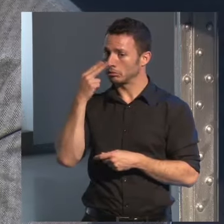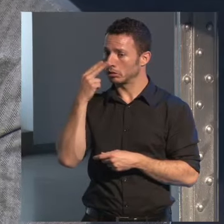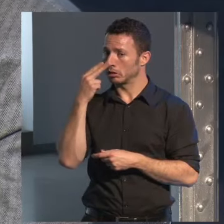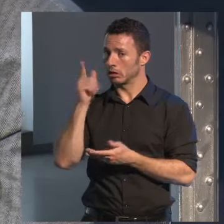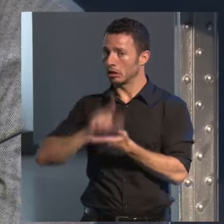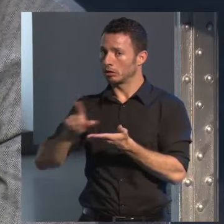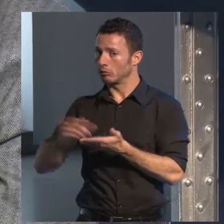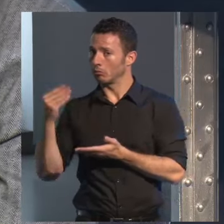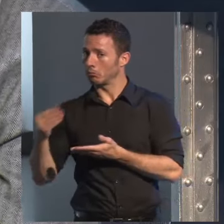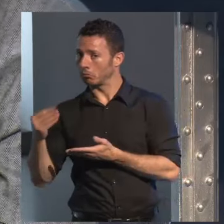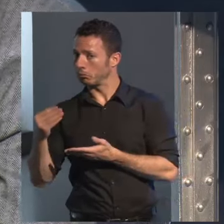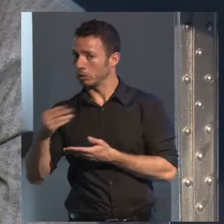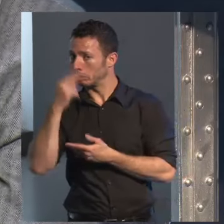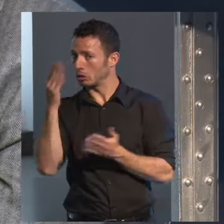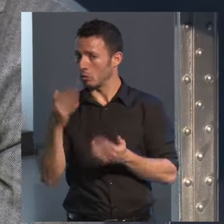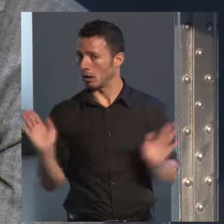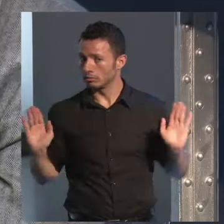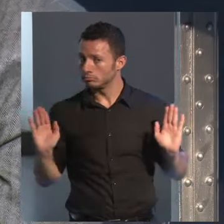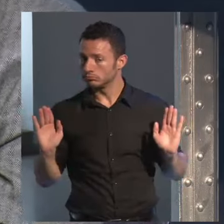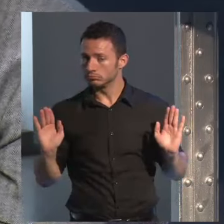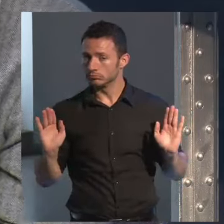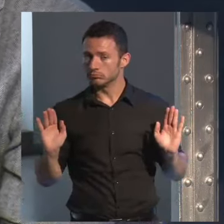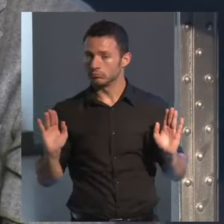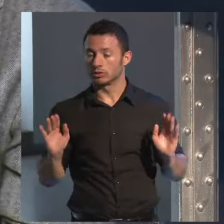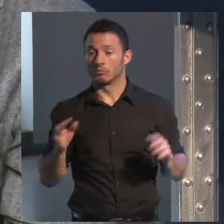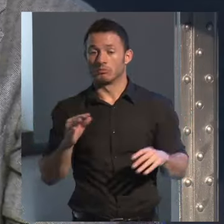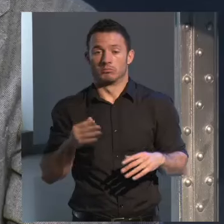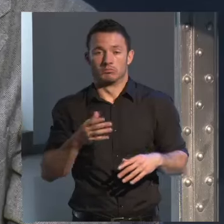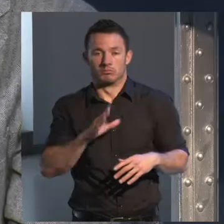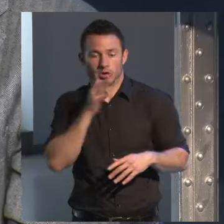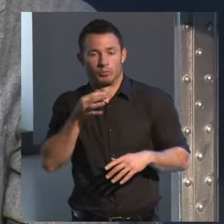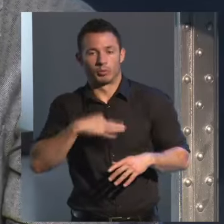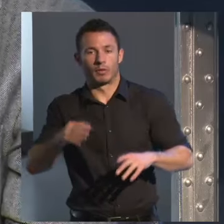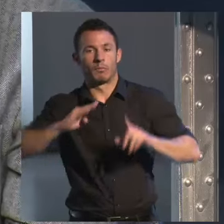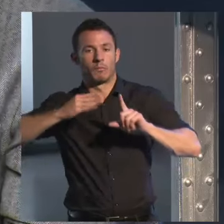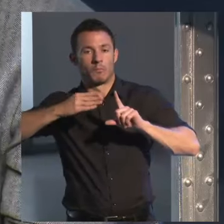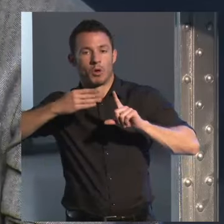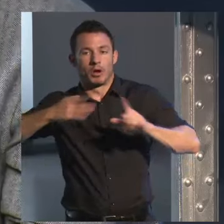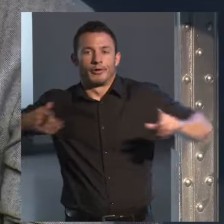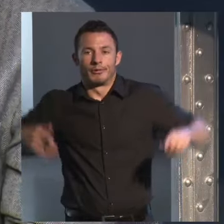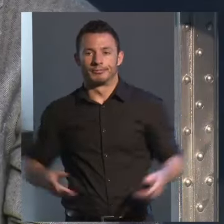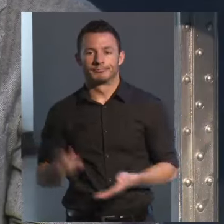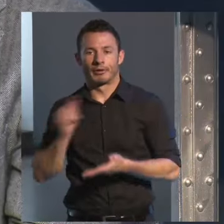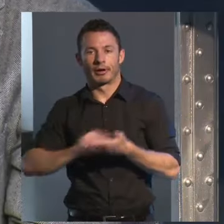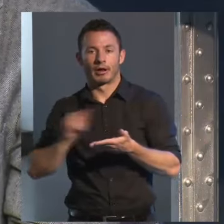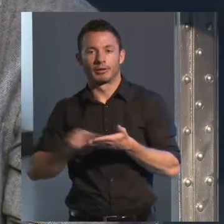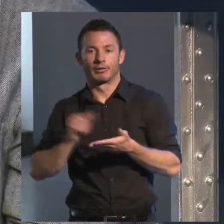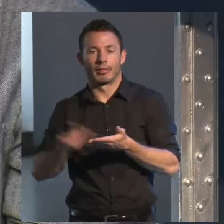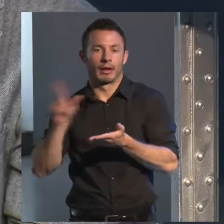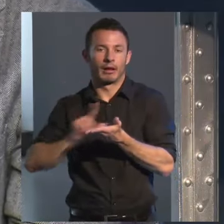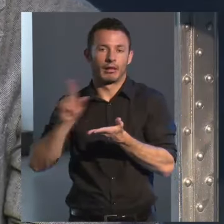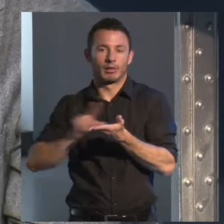buena literatura y eso mismo puede haber un bloguero o un escritor de literatura